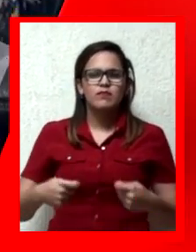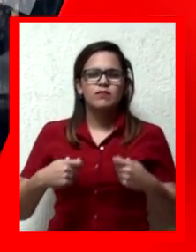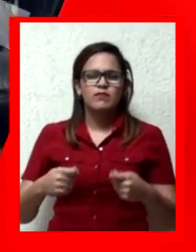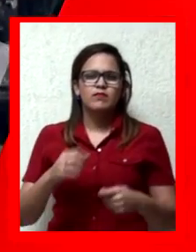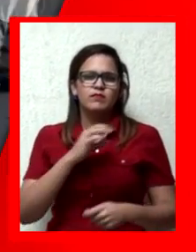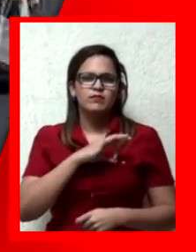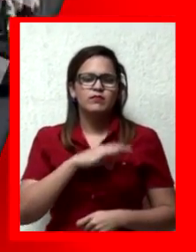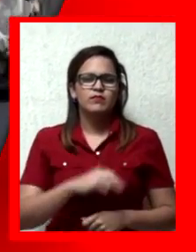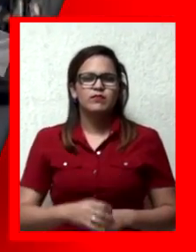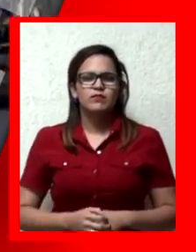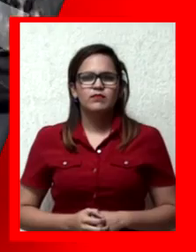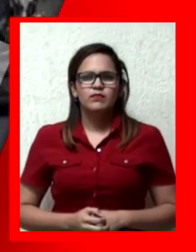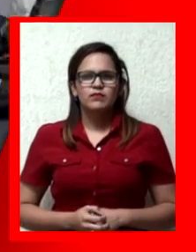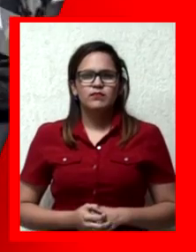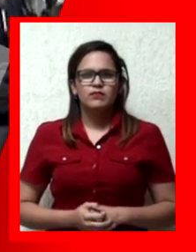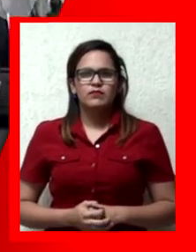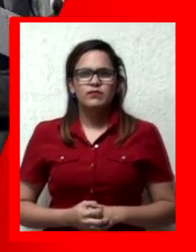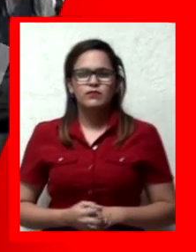socioproductivos